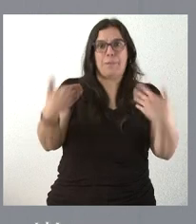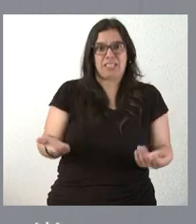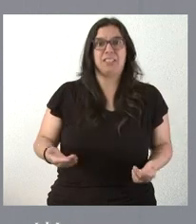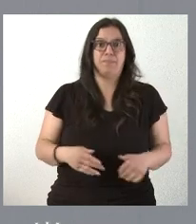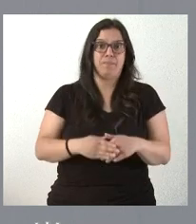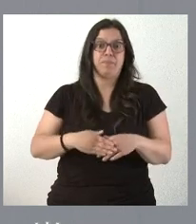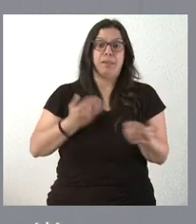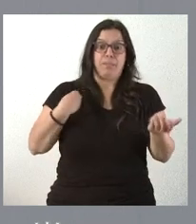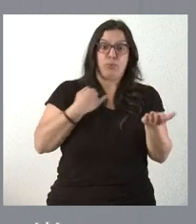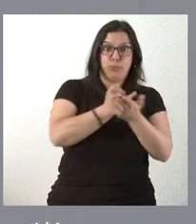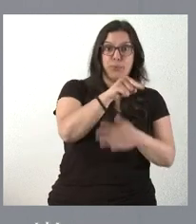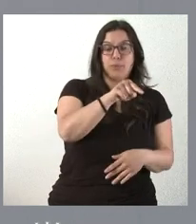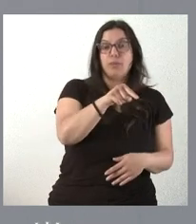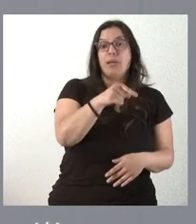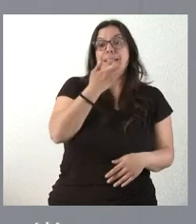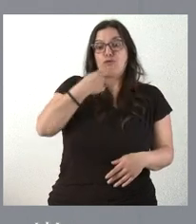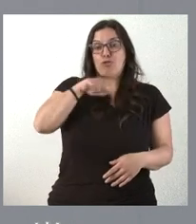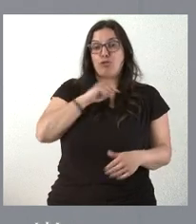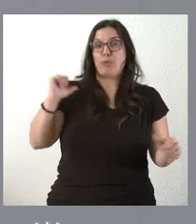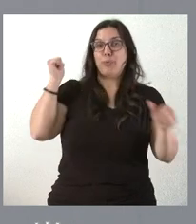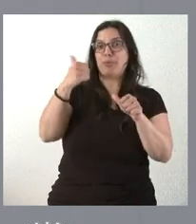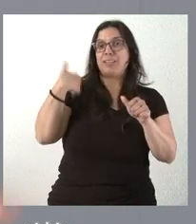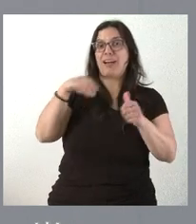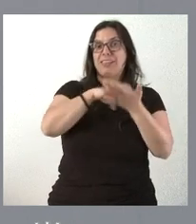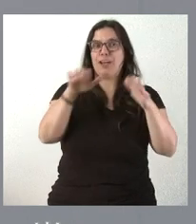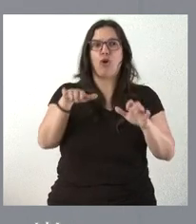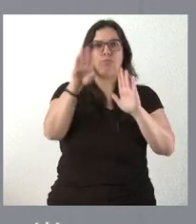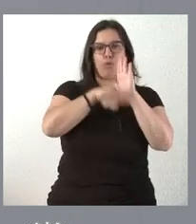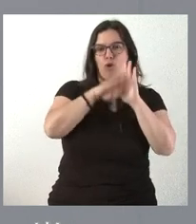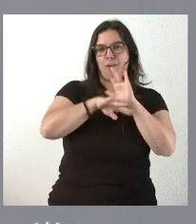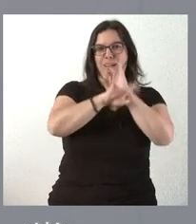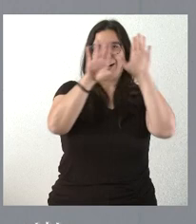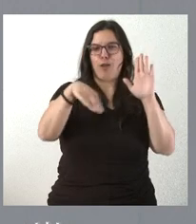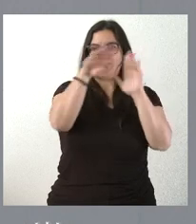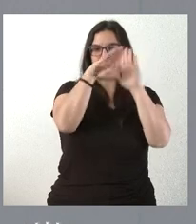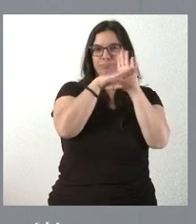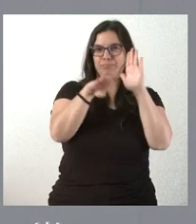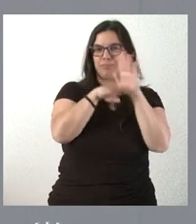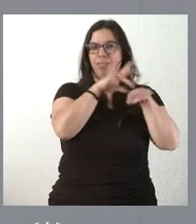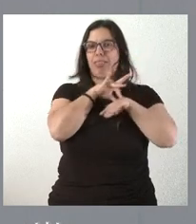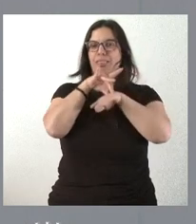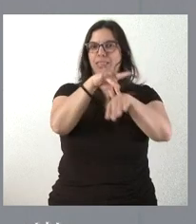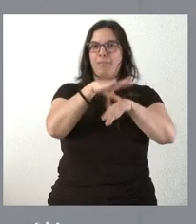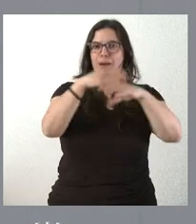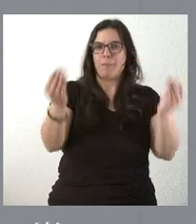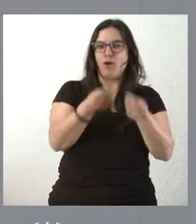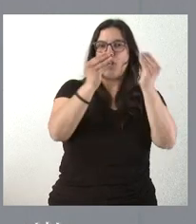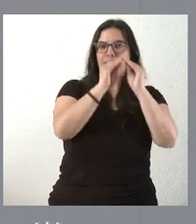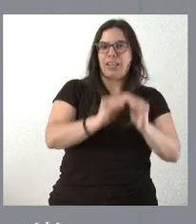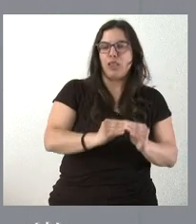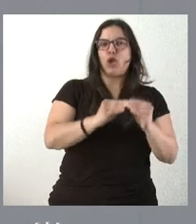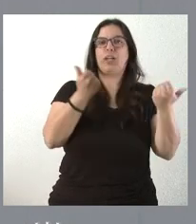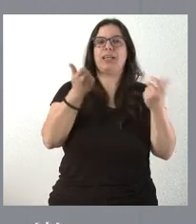agraria que, como cuando desde Castilla y León tenemos una programación muy clara en el tiempo de infraestructuras agrarias, de mejora de las instalaciones,